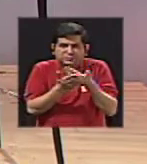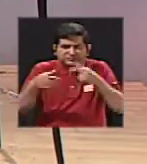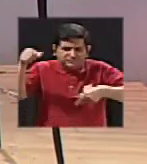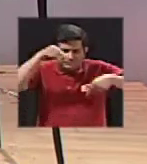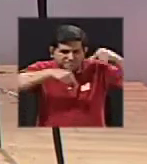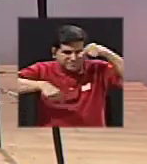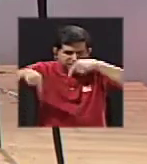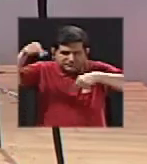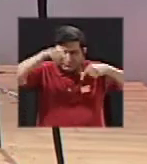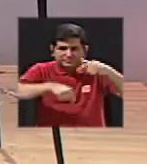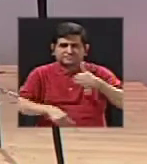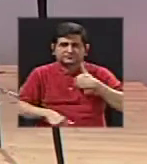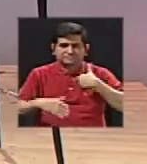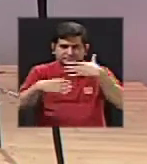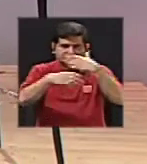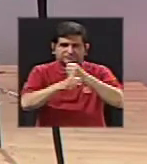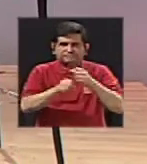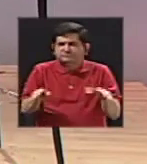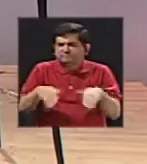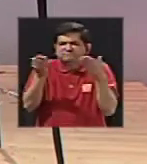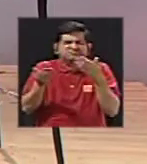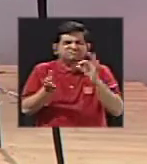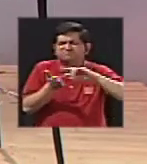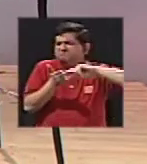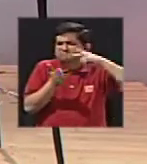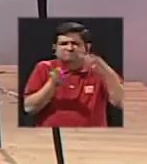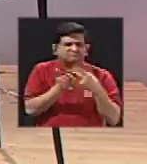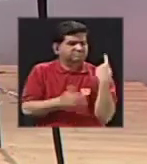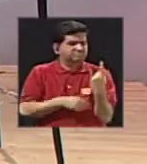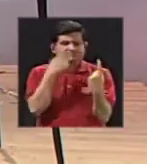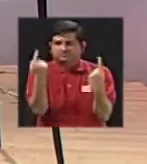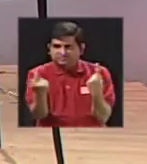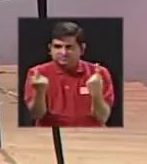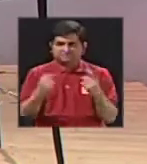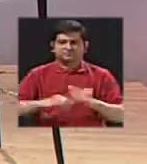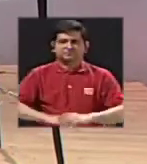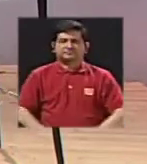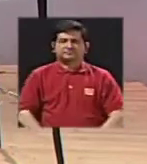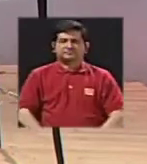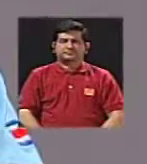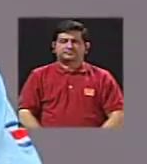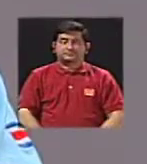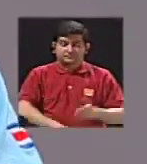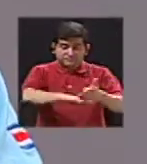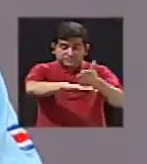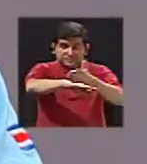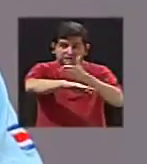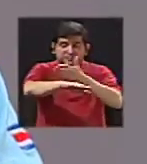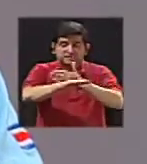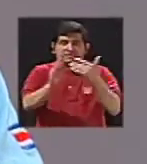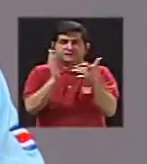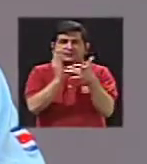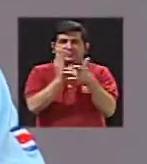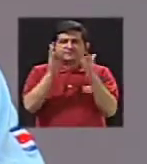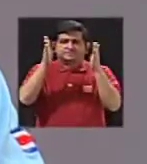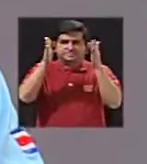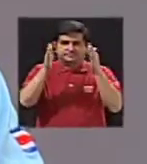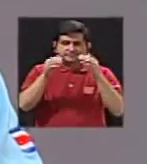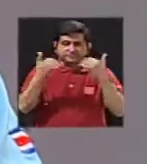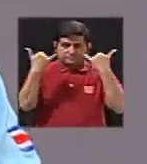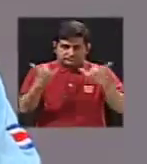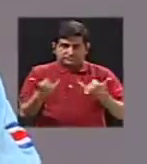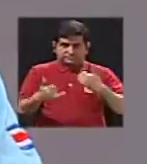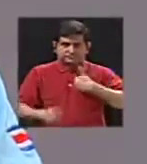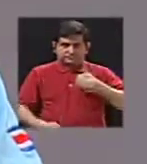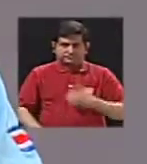tienen que hacer. ¿Cómo se hace? ¿En qué consiste una cosa y la otra? Bueno, pues, con el avance tecnológico que hay ahora, se han